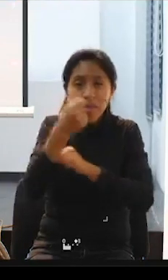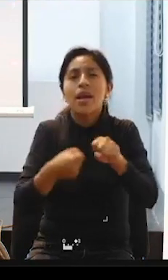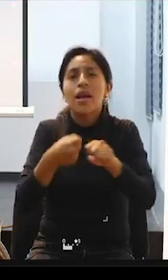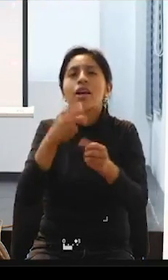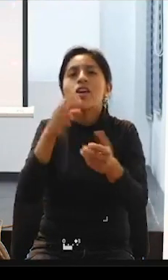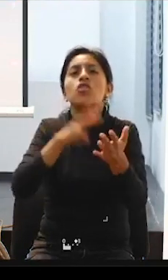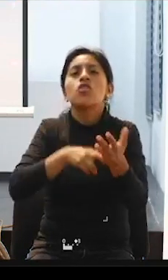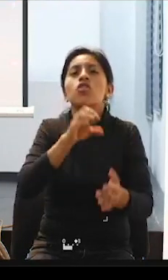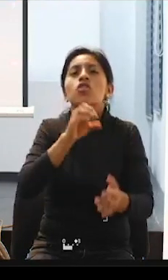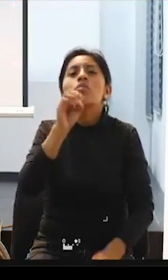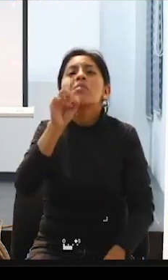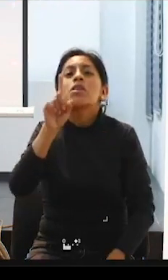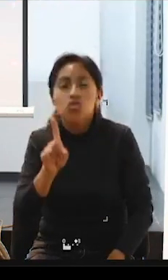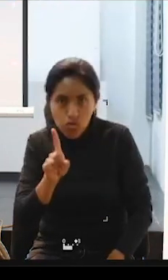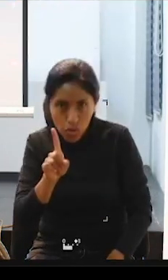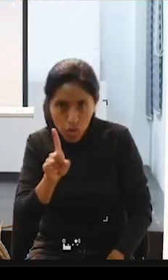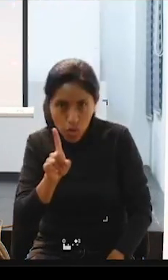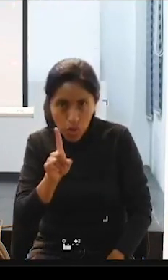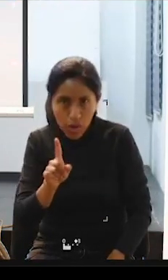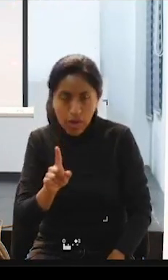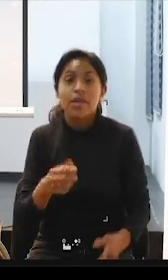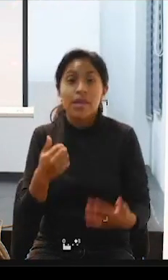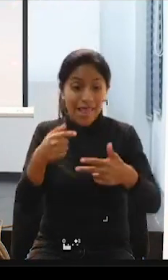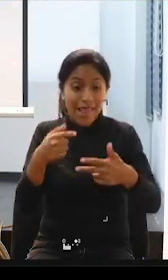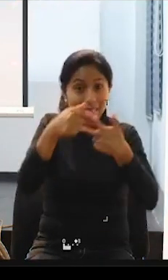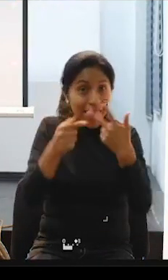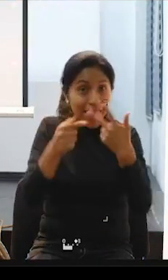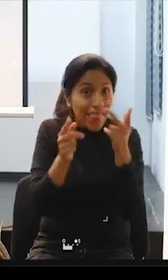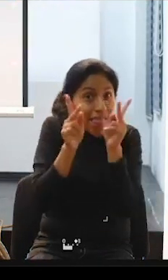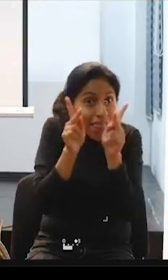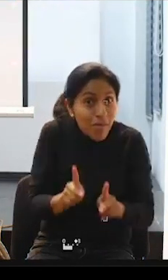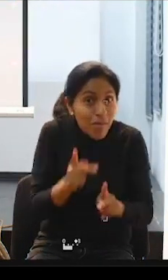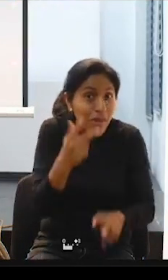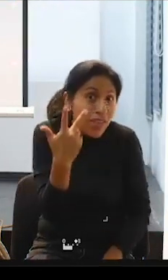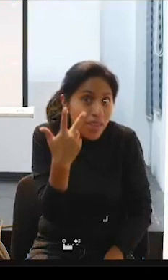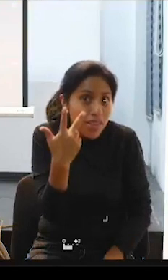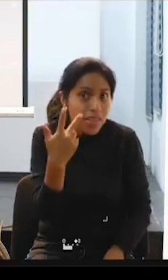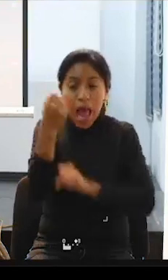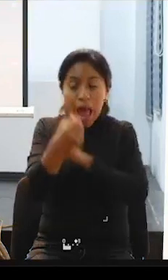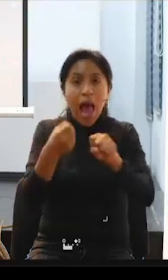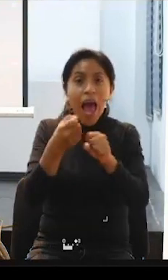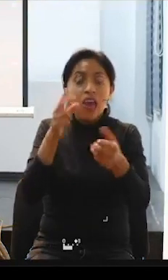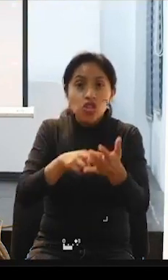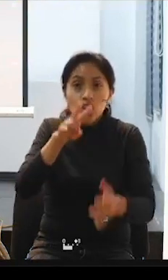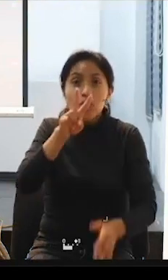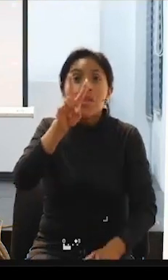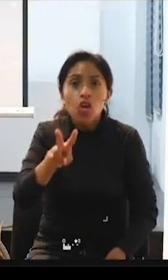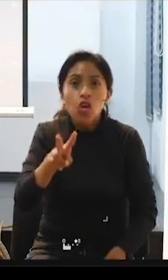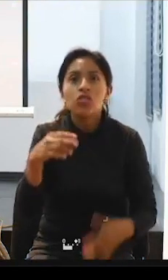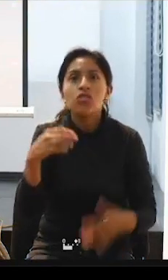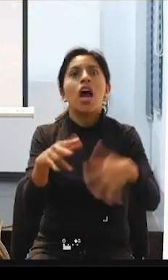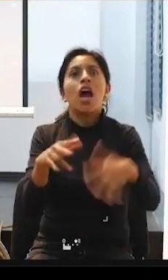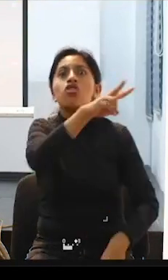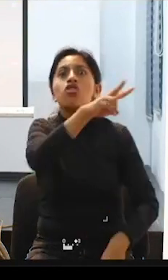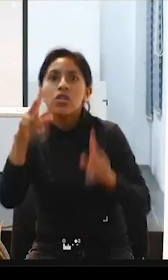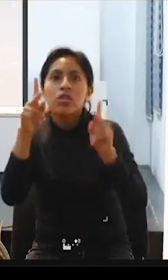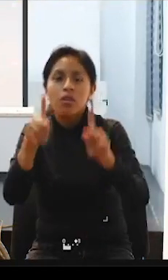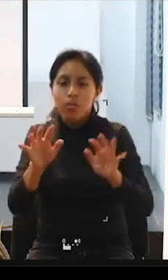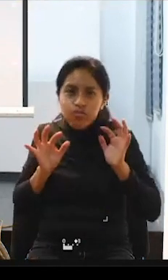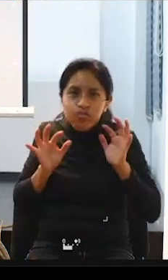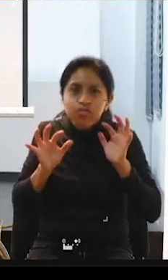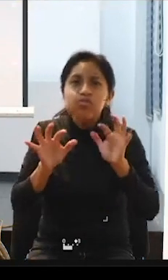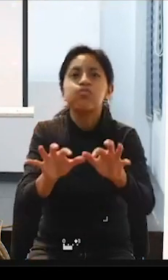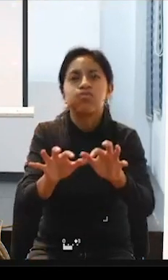En el 2002, ya habían 200 personas. Y así, pues, pum, pum, pum, y llegamos a ser, pues,